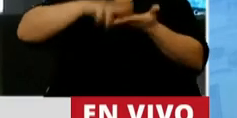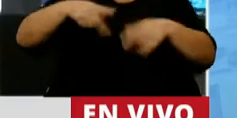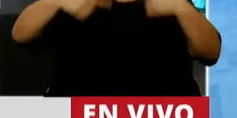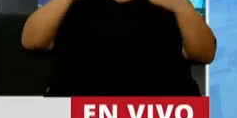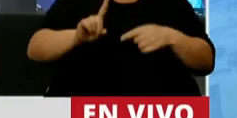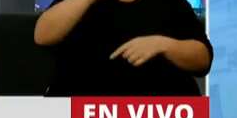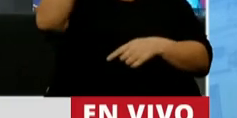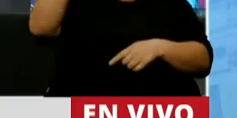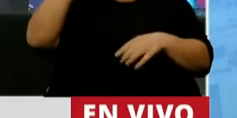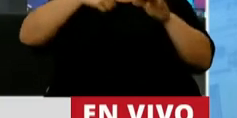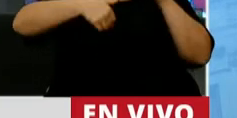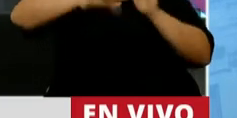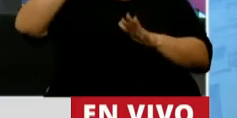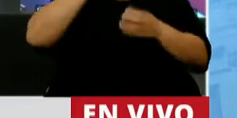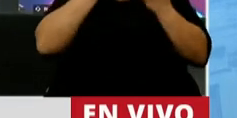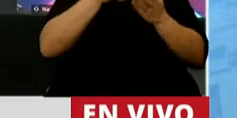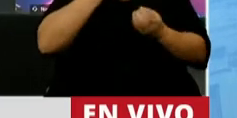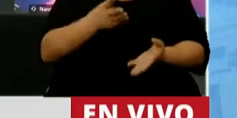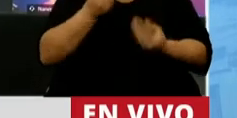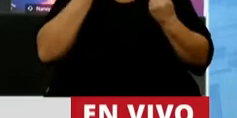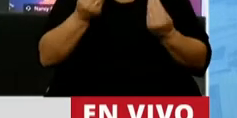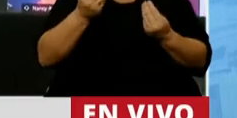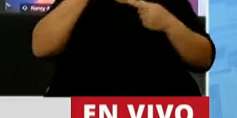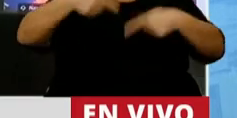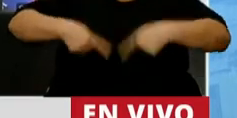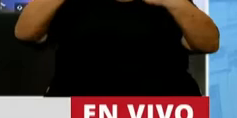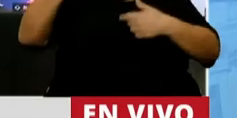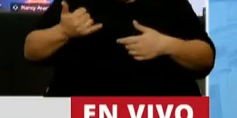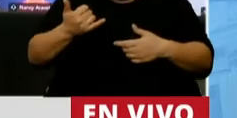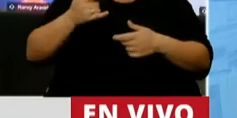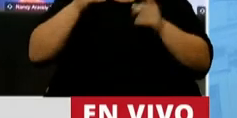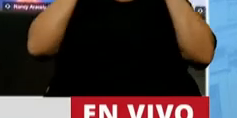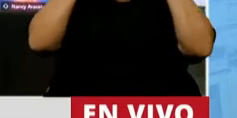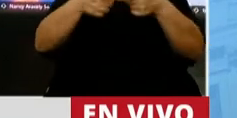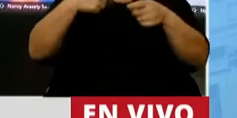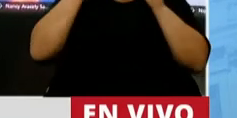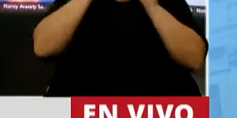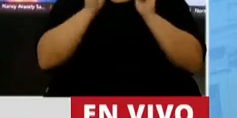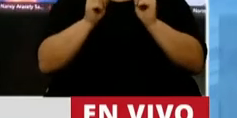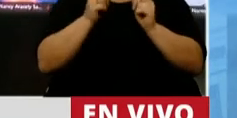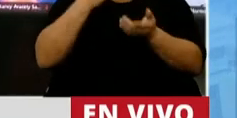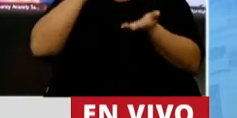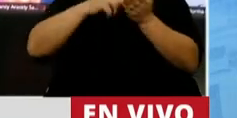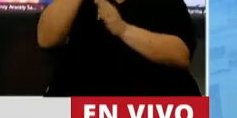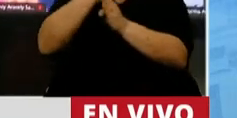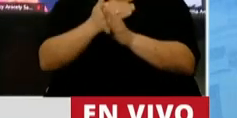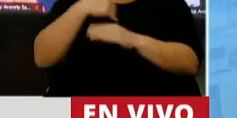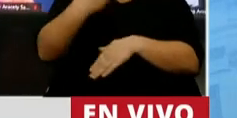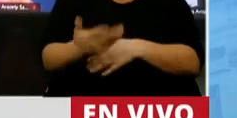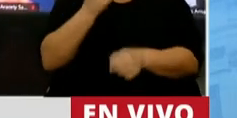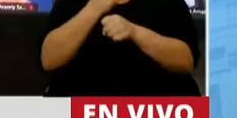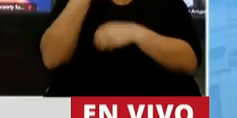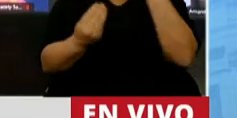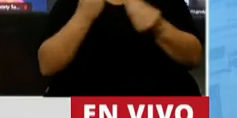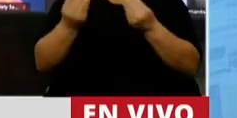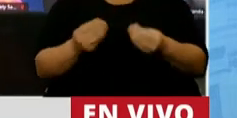NEA que seremos altamente beneficiados porque justamente va en el sentido que creemos. Menos impuesto y más trabajo.